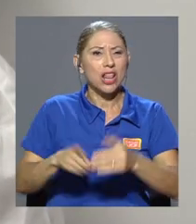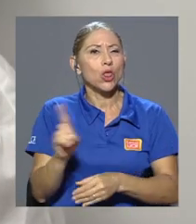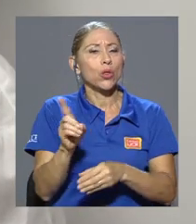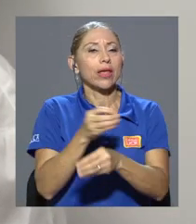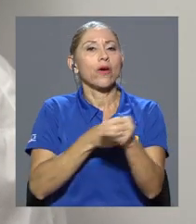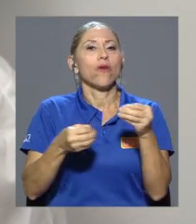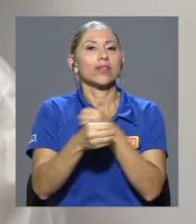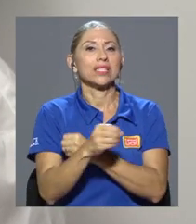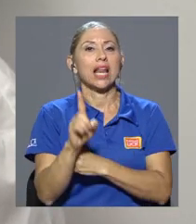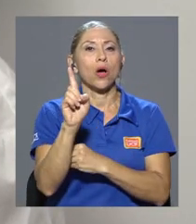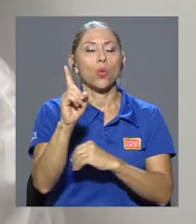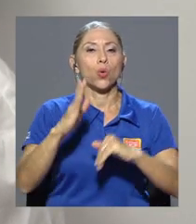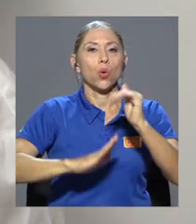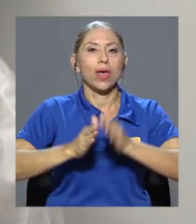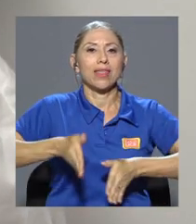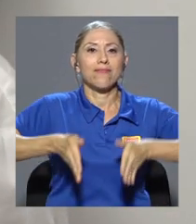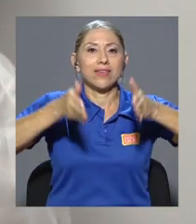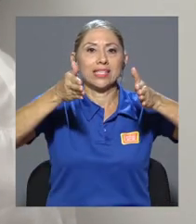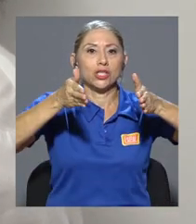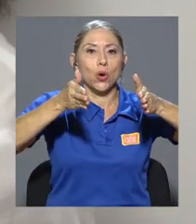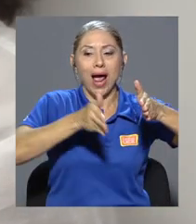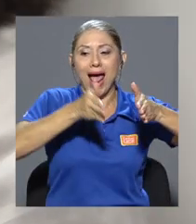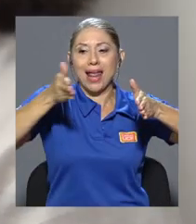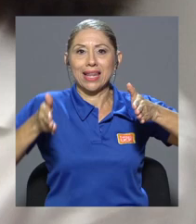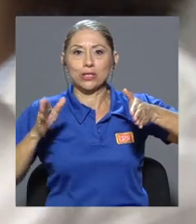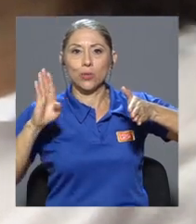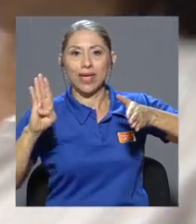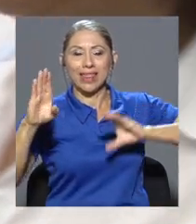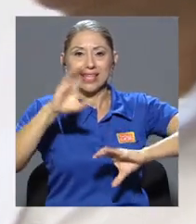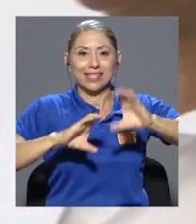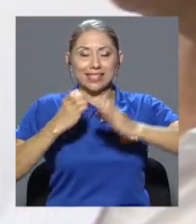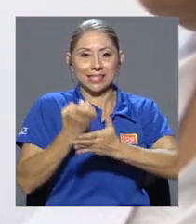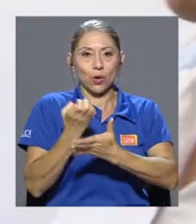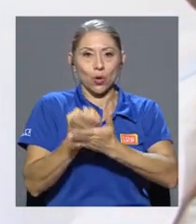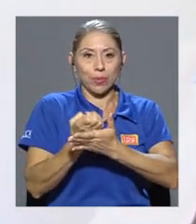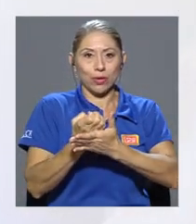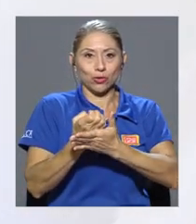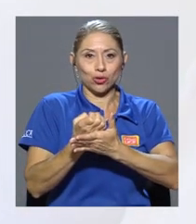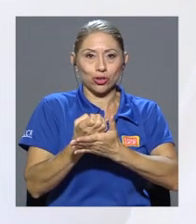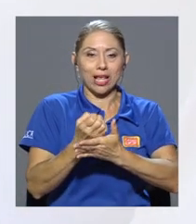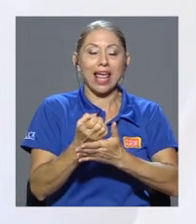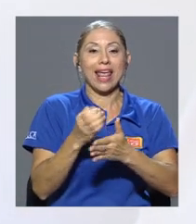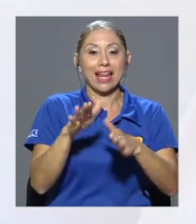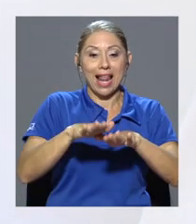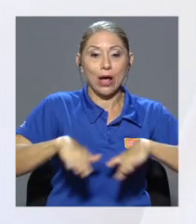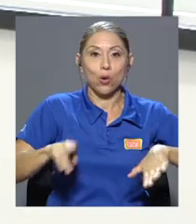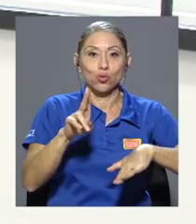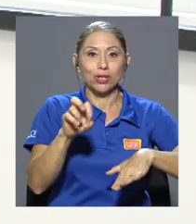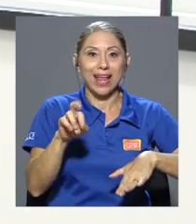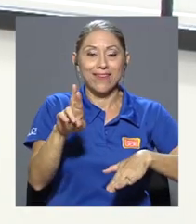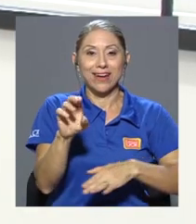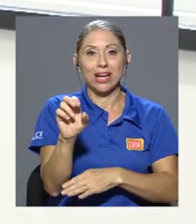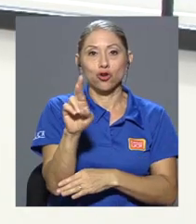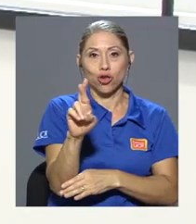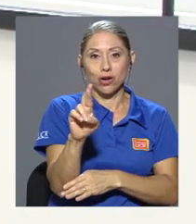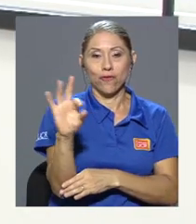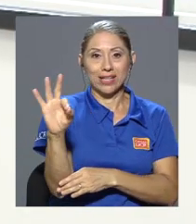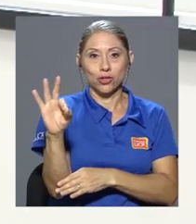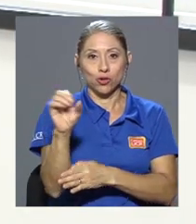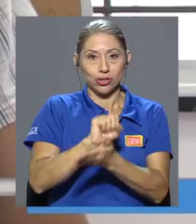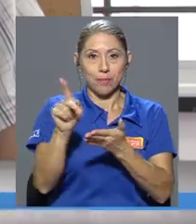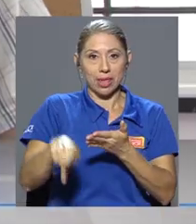en la oficina número 1 del edificio Anexo B de Ciencias Económicas en la sede de Rodrigo Facio, en San Pedro. Si usted desea realizar una